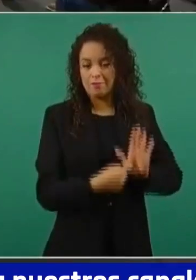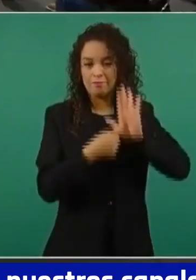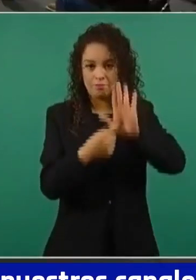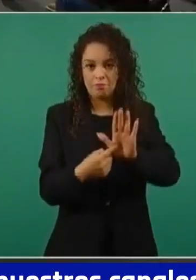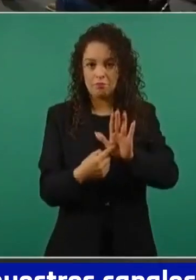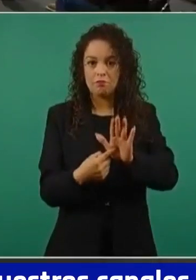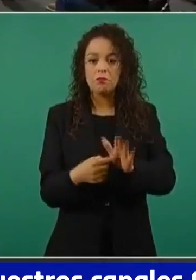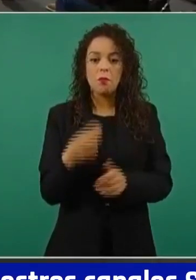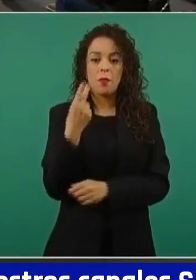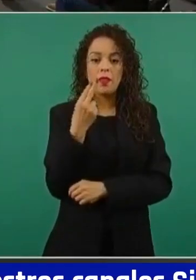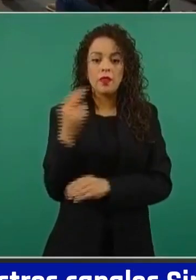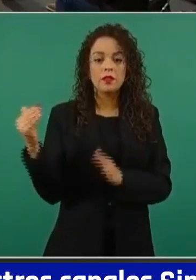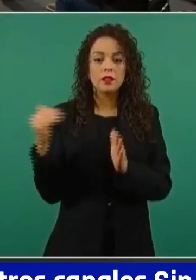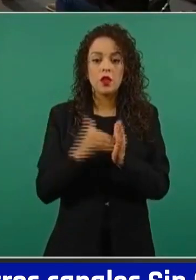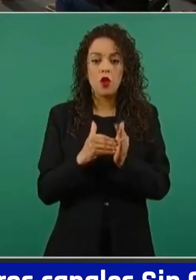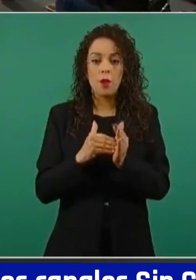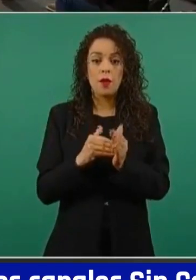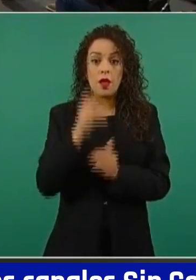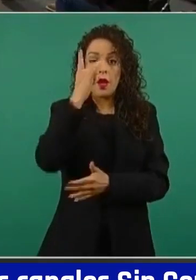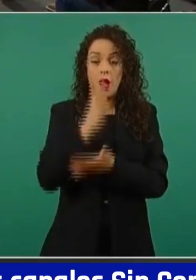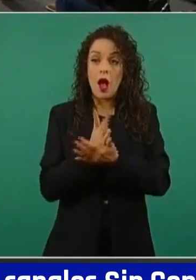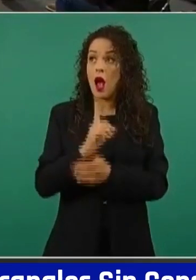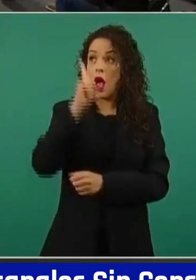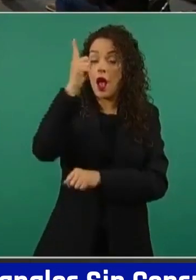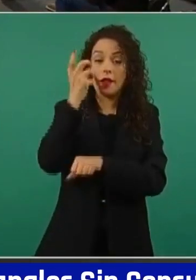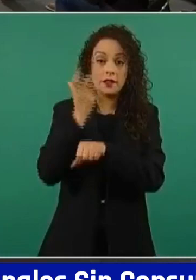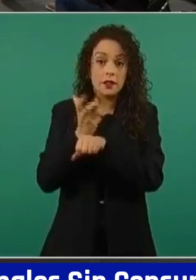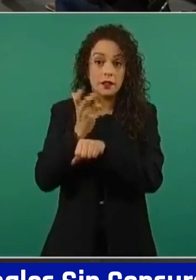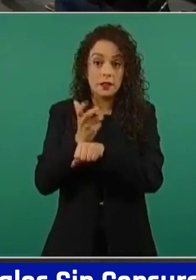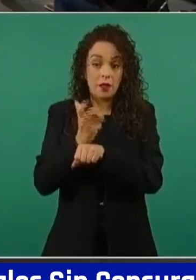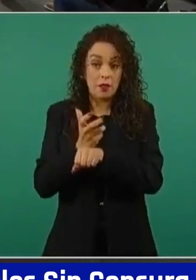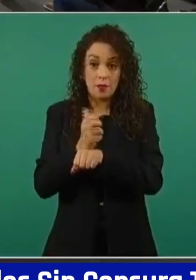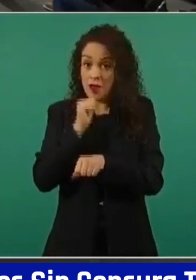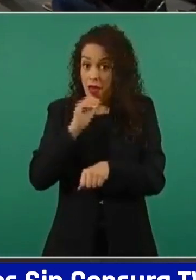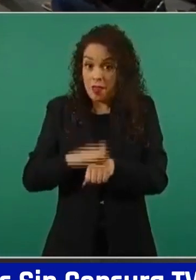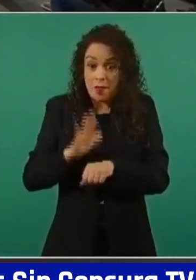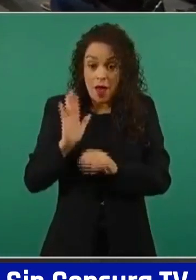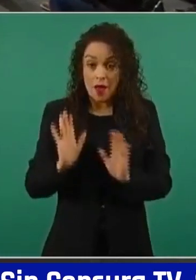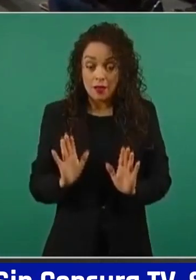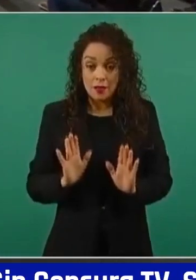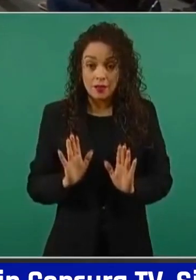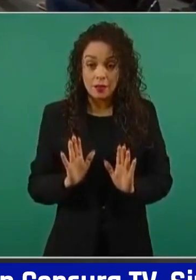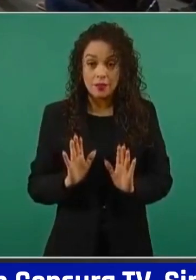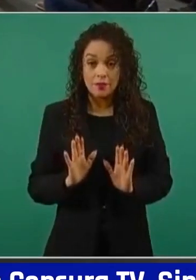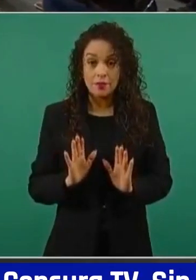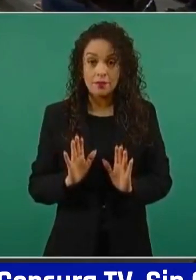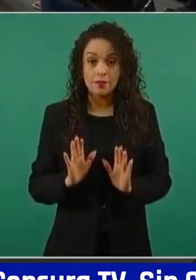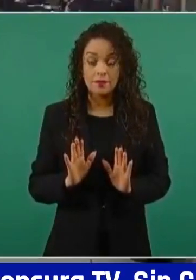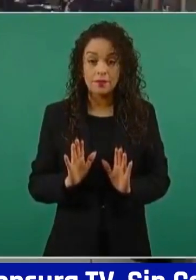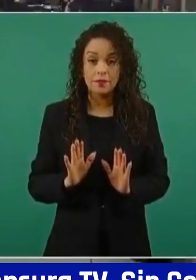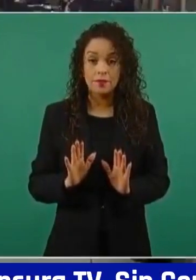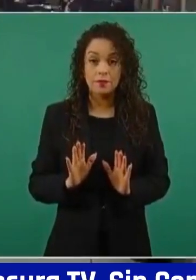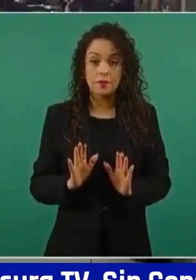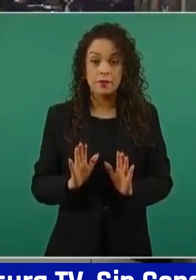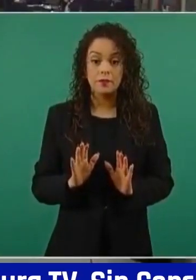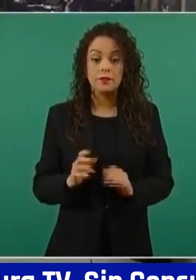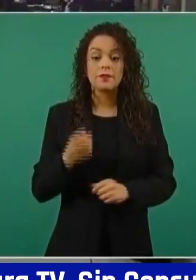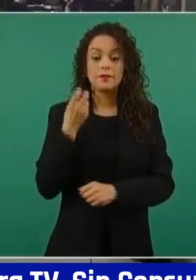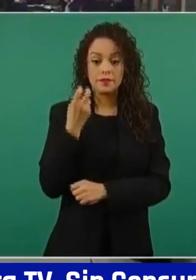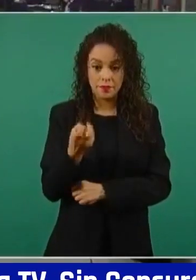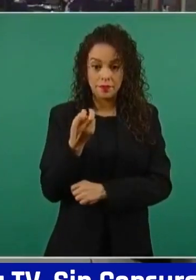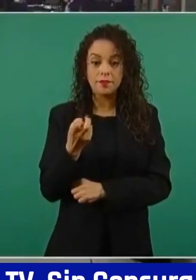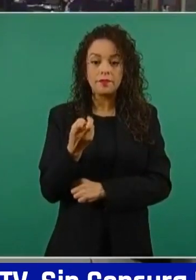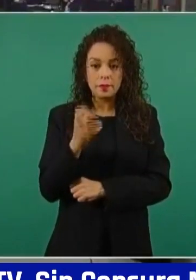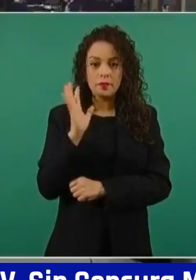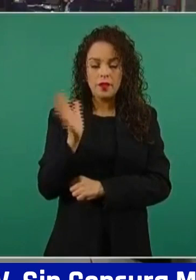veinticinco mil de Estados Unidos, nada más. Entonces, presidente, aquí también lo están viendo